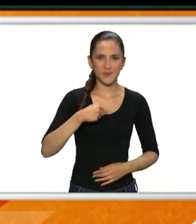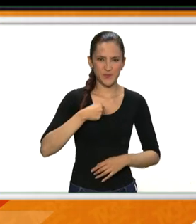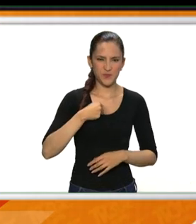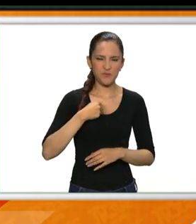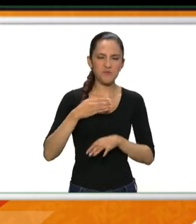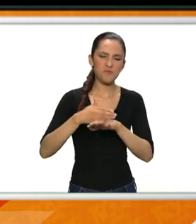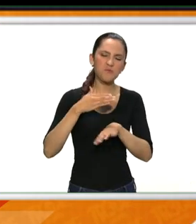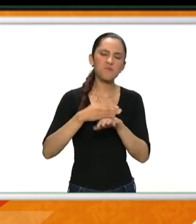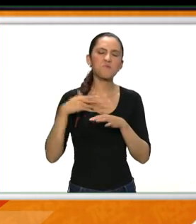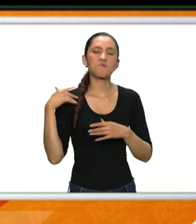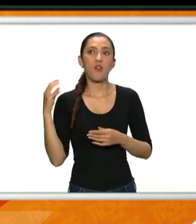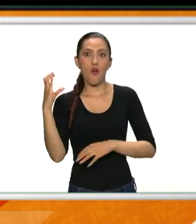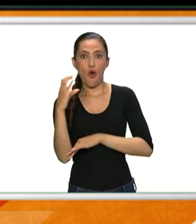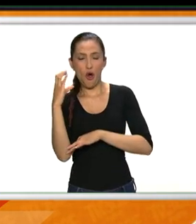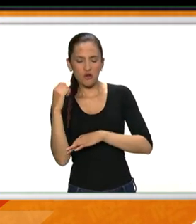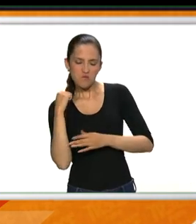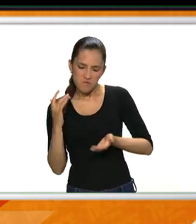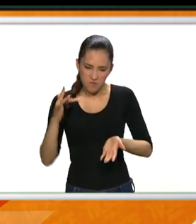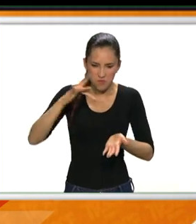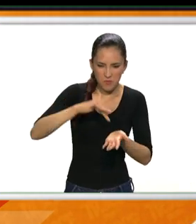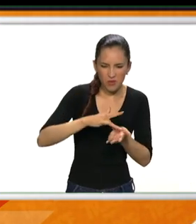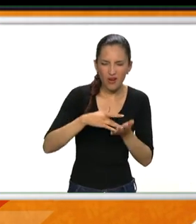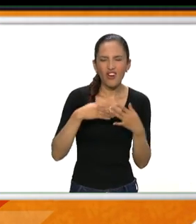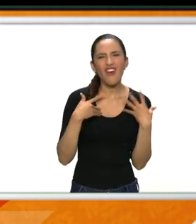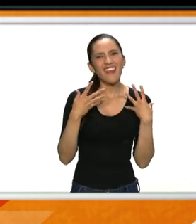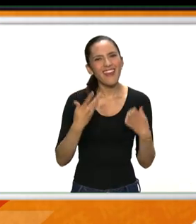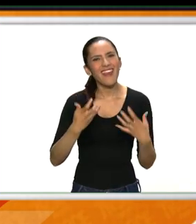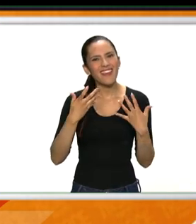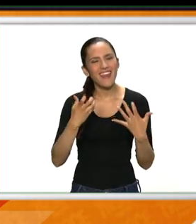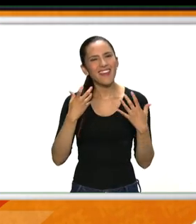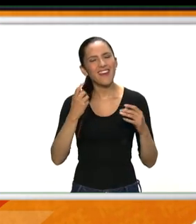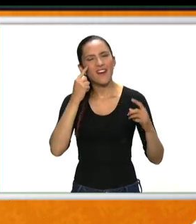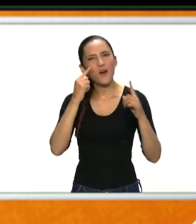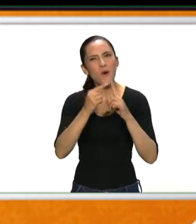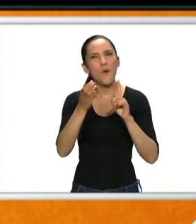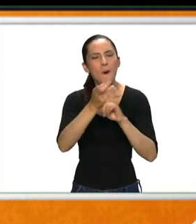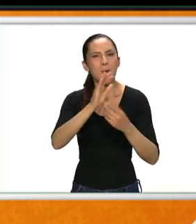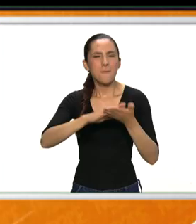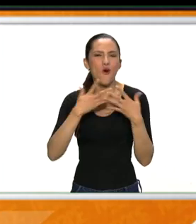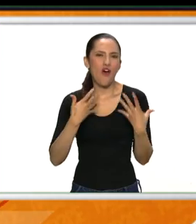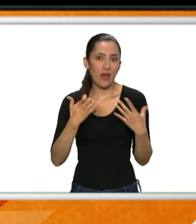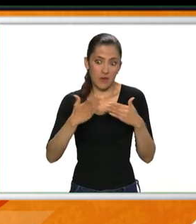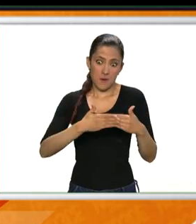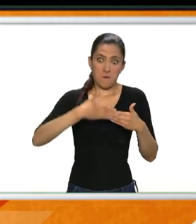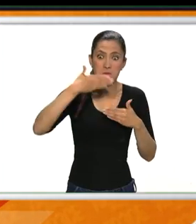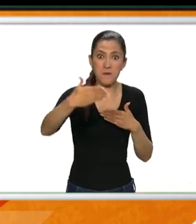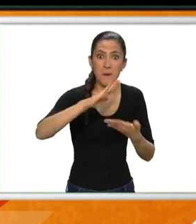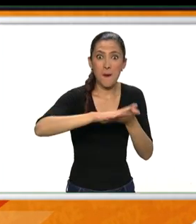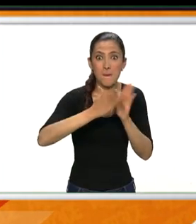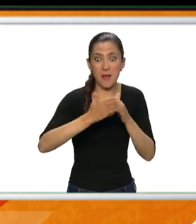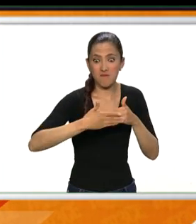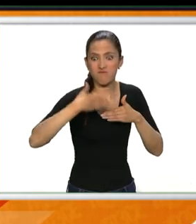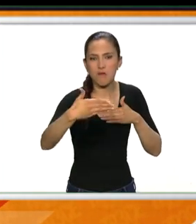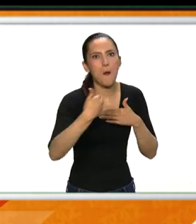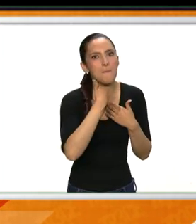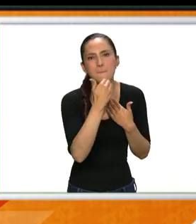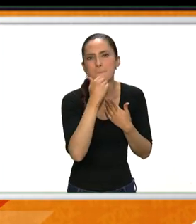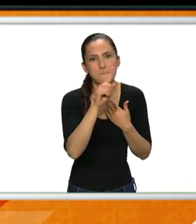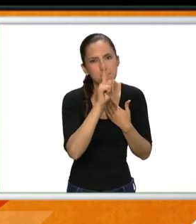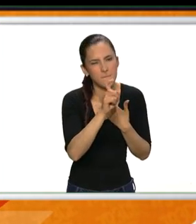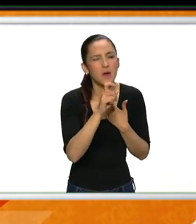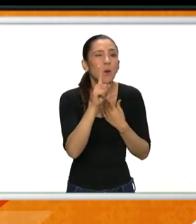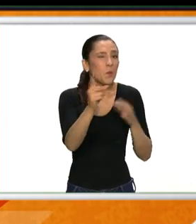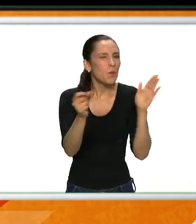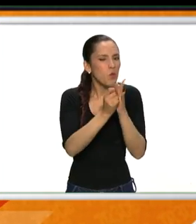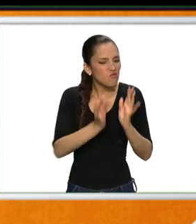que haya paz. Realmente no sé cuál sea el final del contexto, pero yo siento que en el corazón de todos los colombianos debe